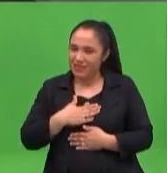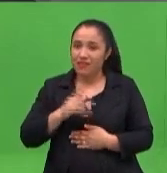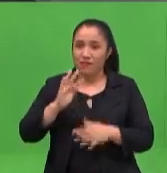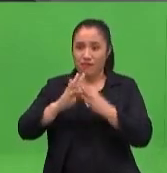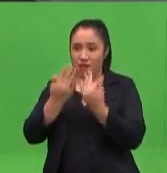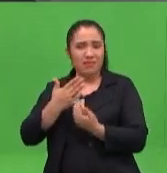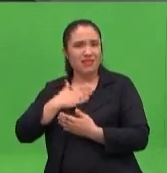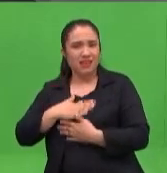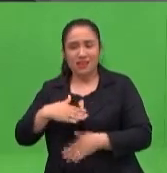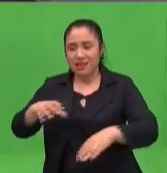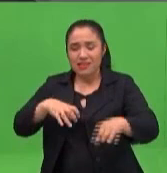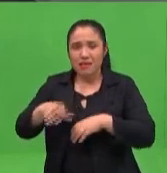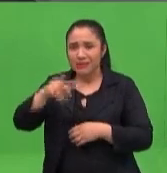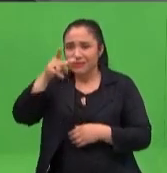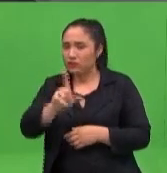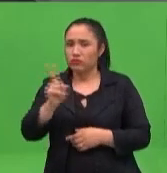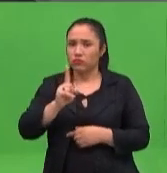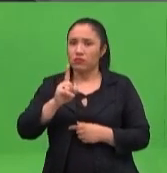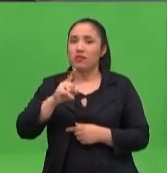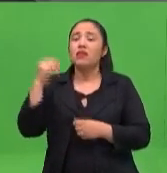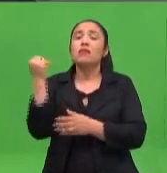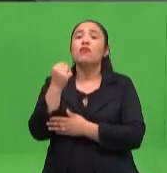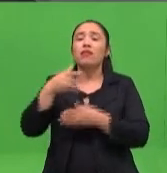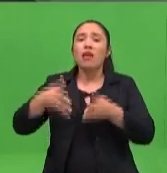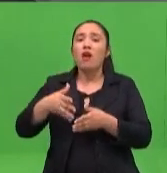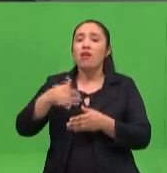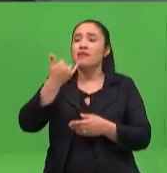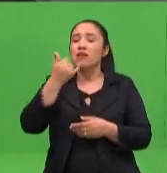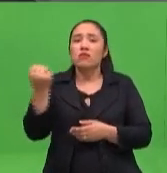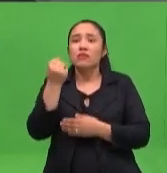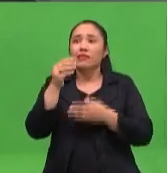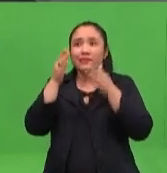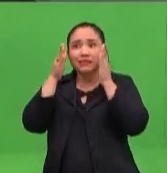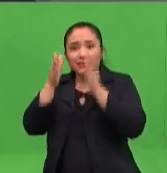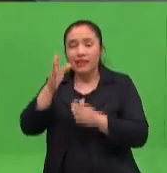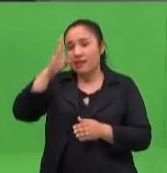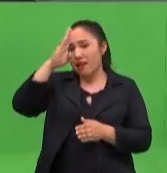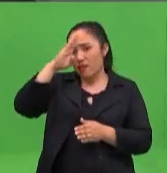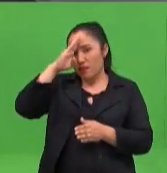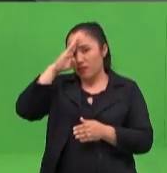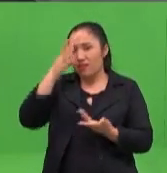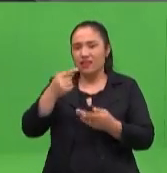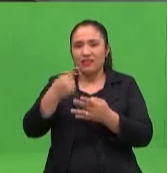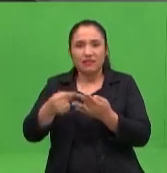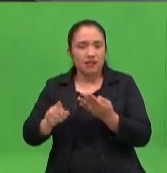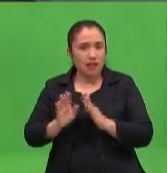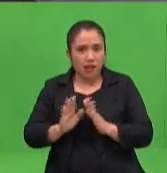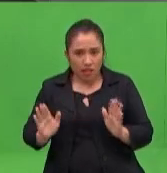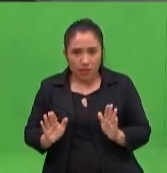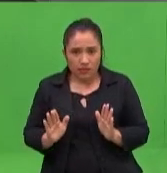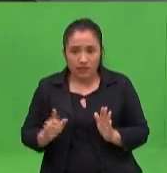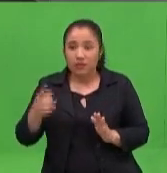es que los niños no pierdan ese interés, ¿verdad? Por la formación y para que puedan ellos